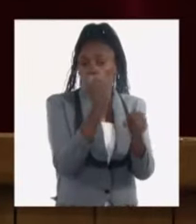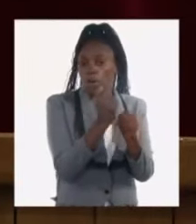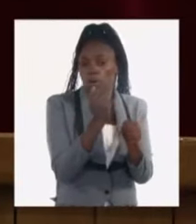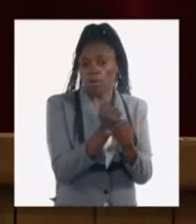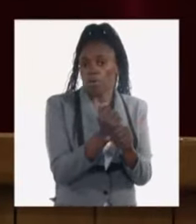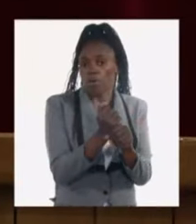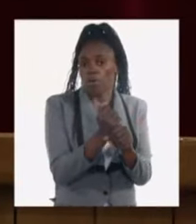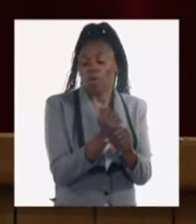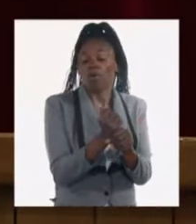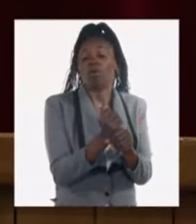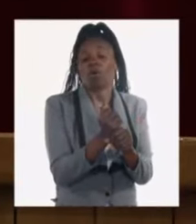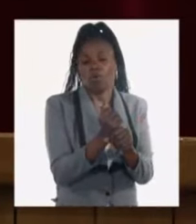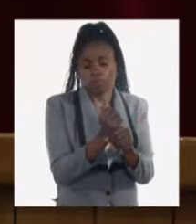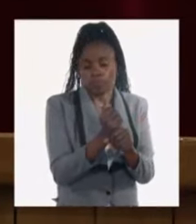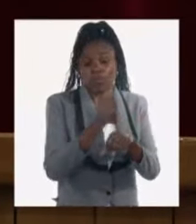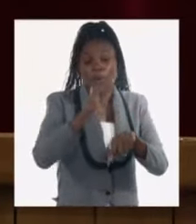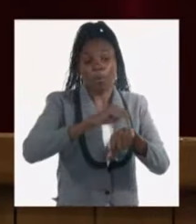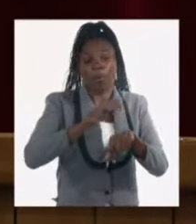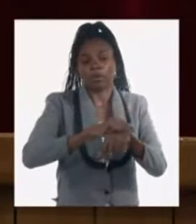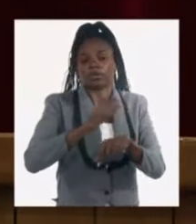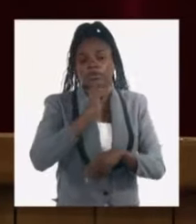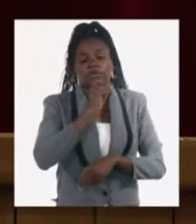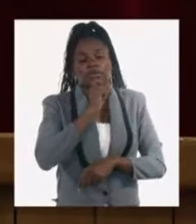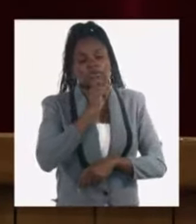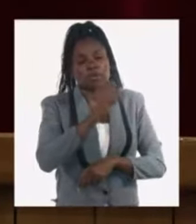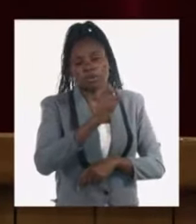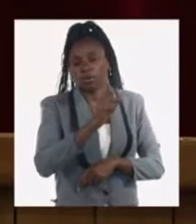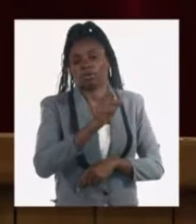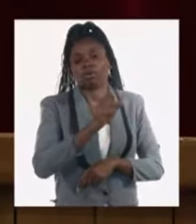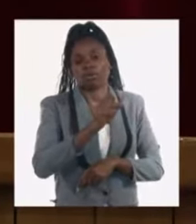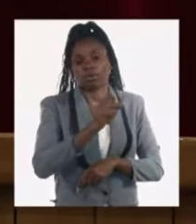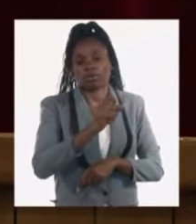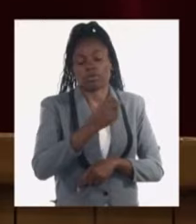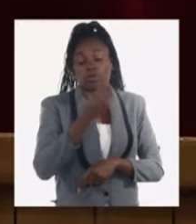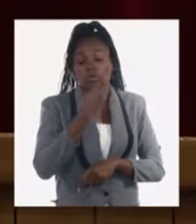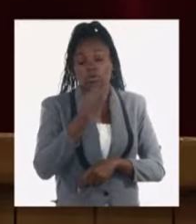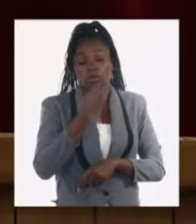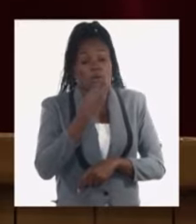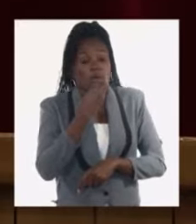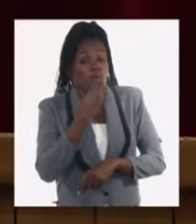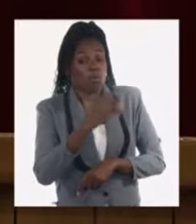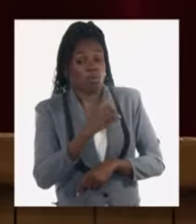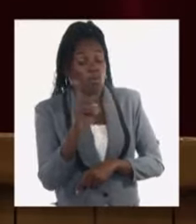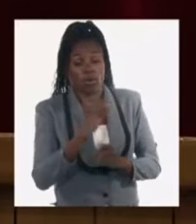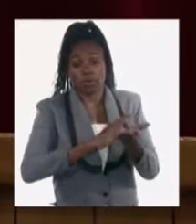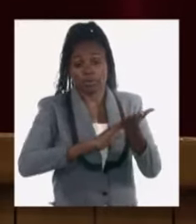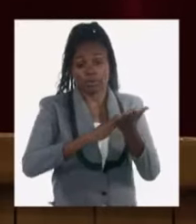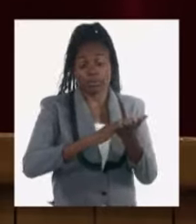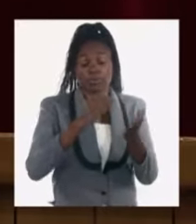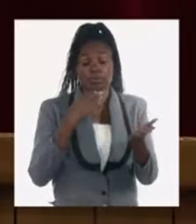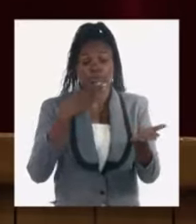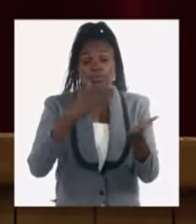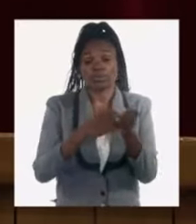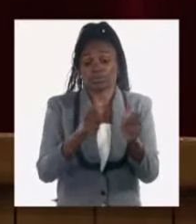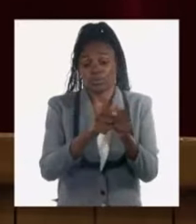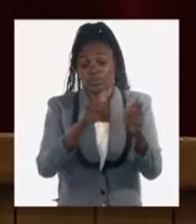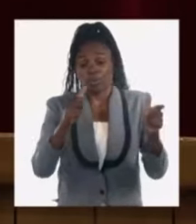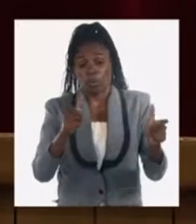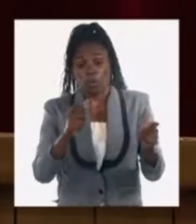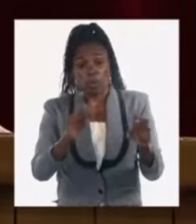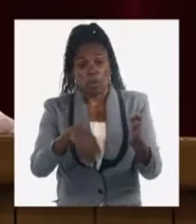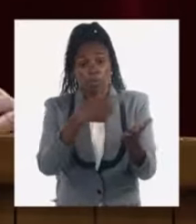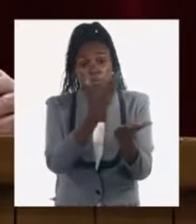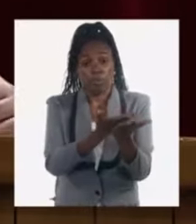que ha estado enfrentando el país en el año 2023 y que no nos va a permitir alcanzar el crecimiento proyectado